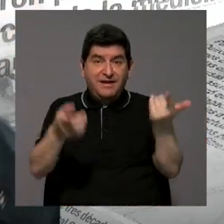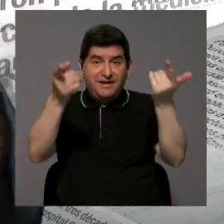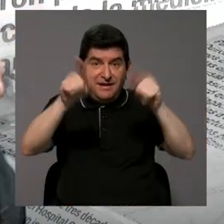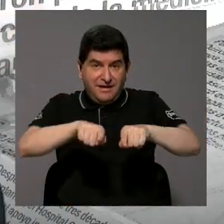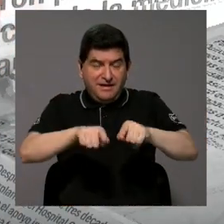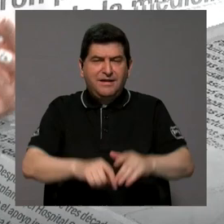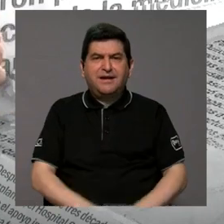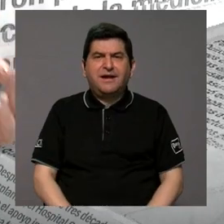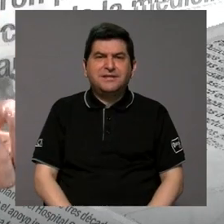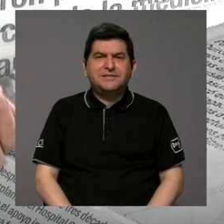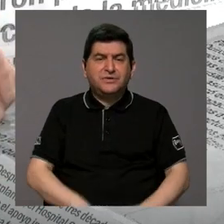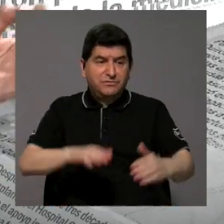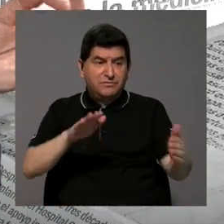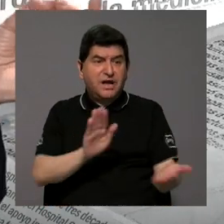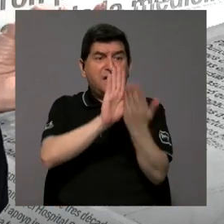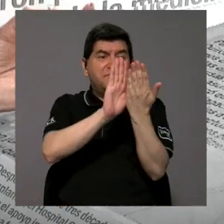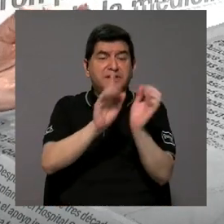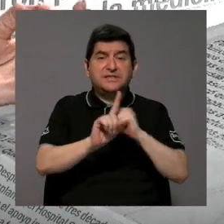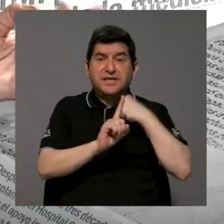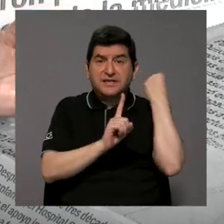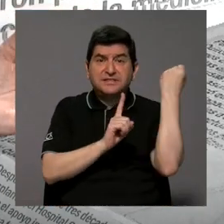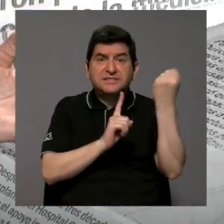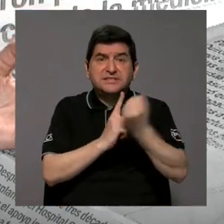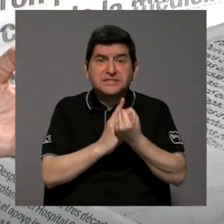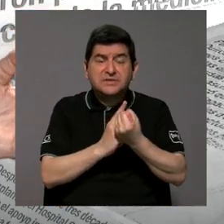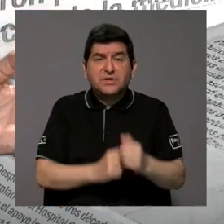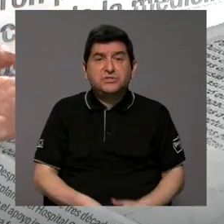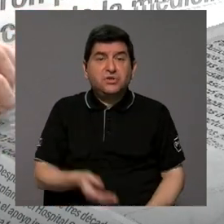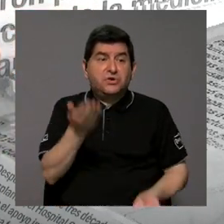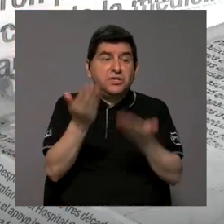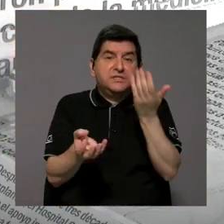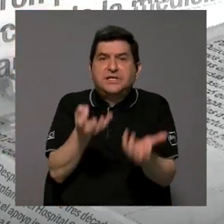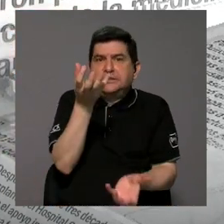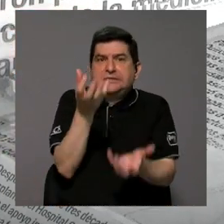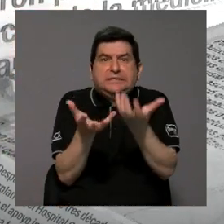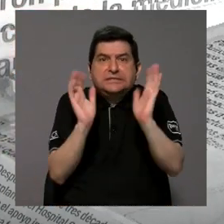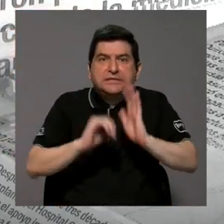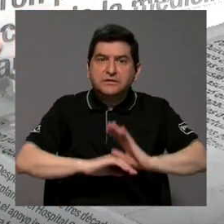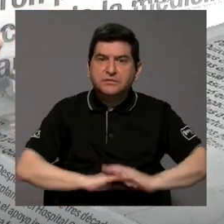inclusive cómo afrontar ante un pequeño incendio porque